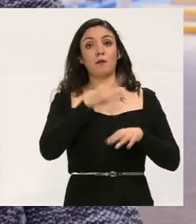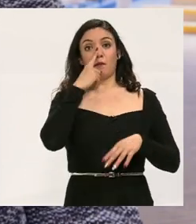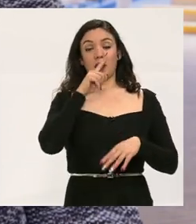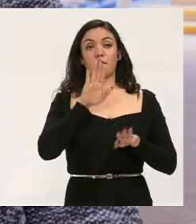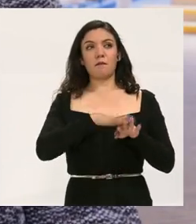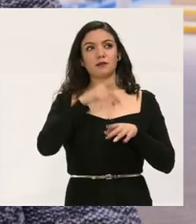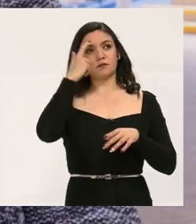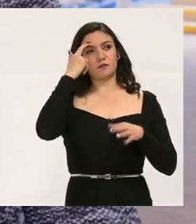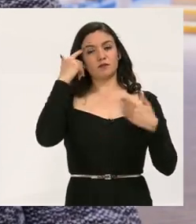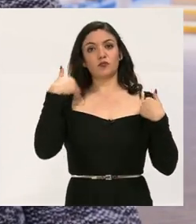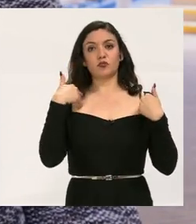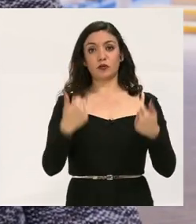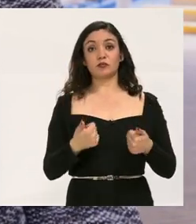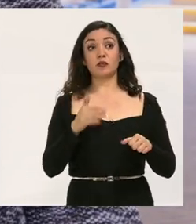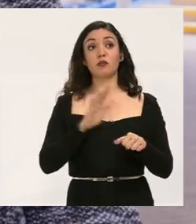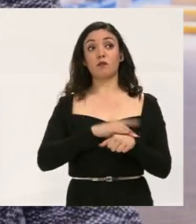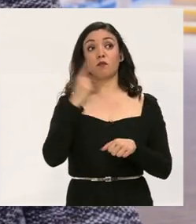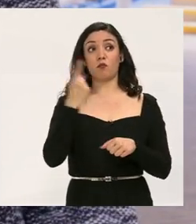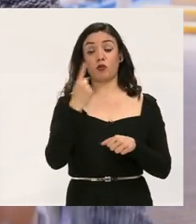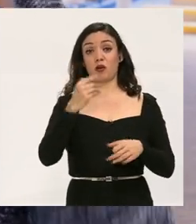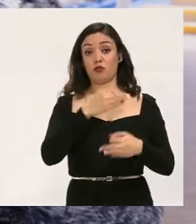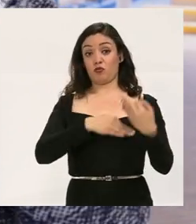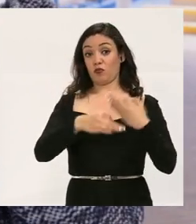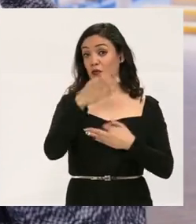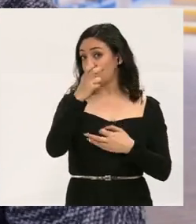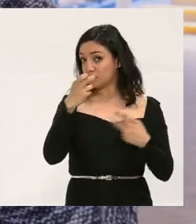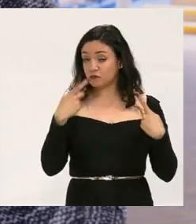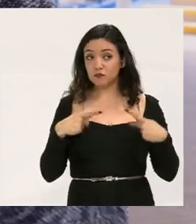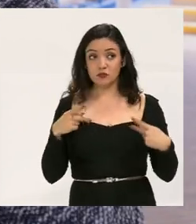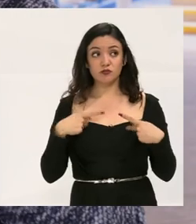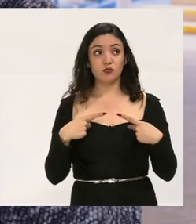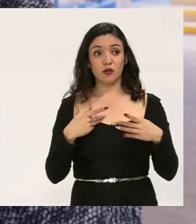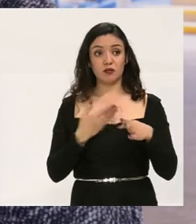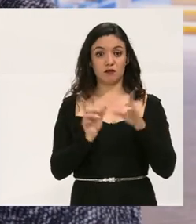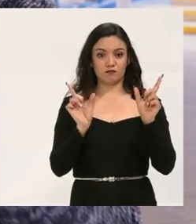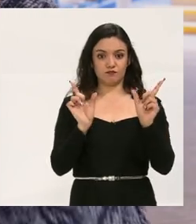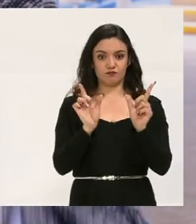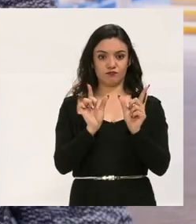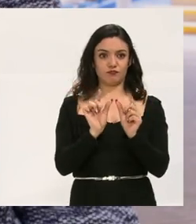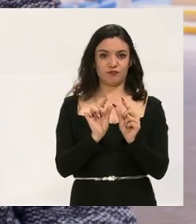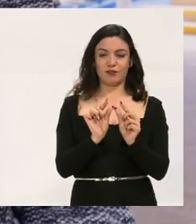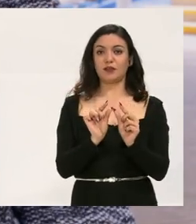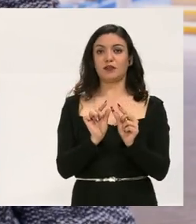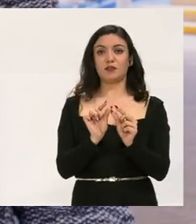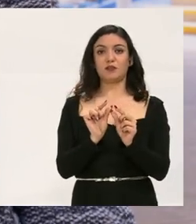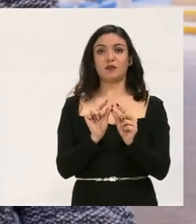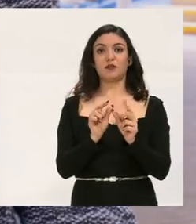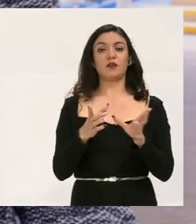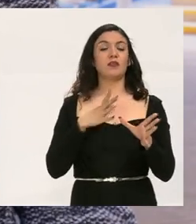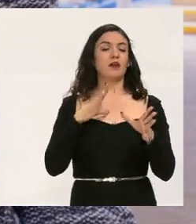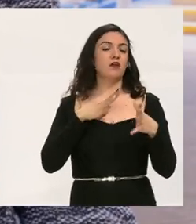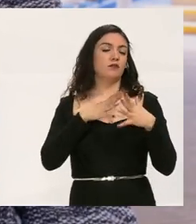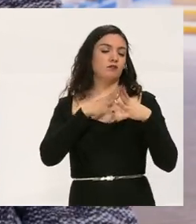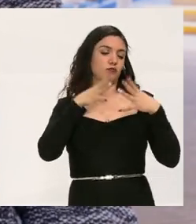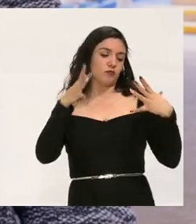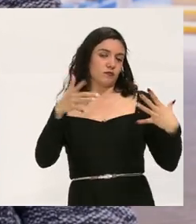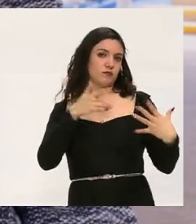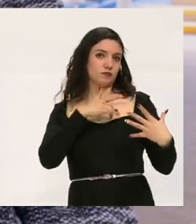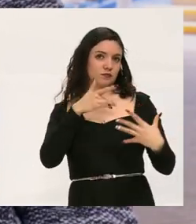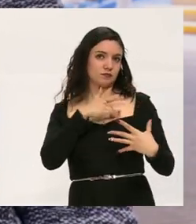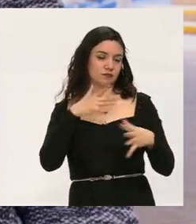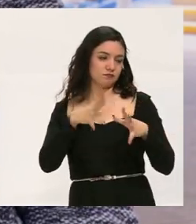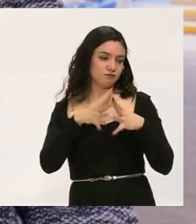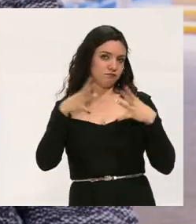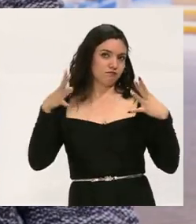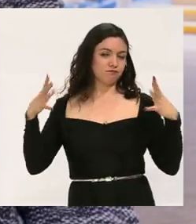Y ser un poquito más conscientes. Porque todas esas personitas tan pequeñitas, tienen un gran corazón.